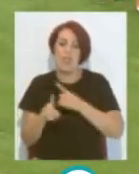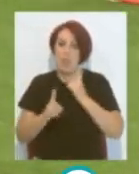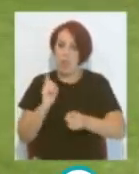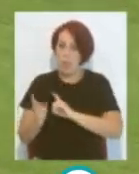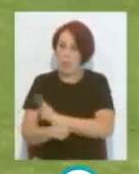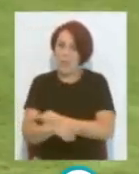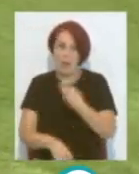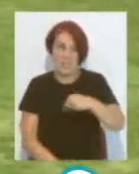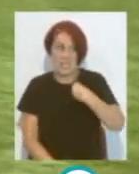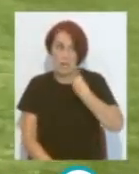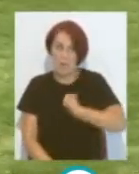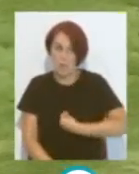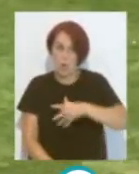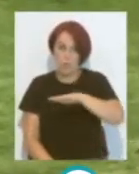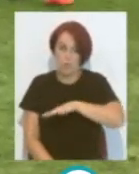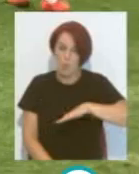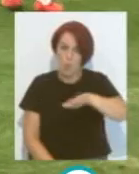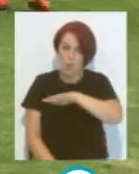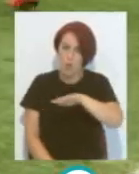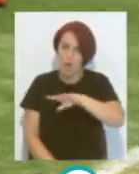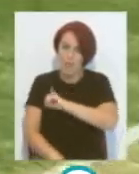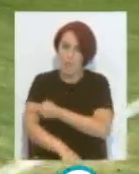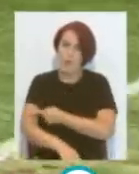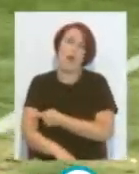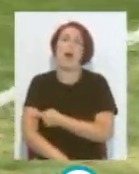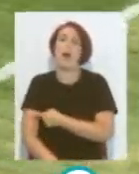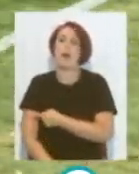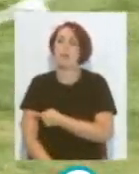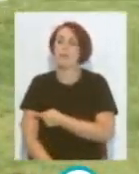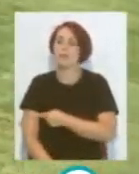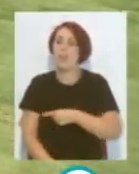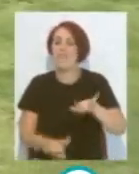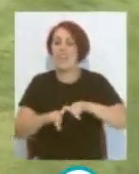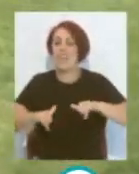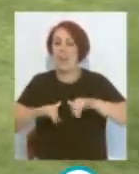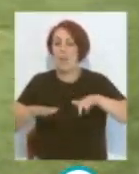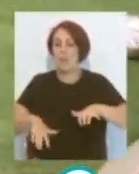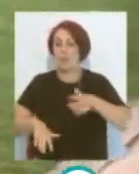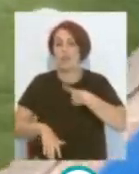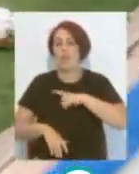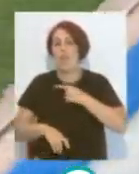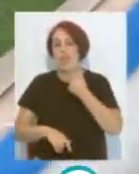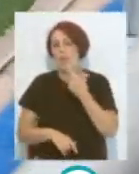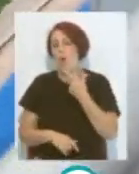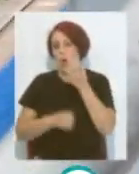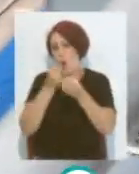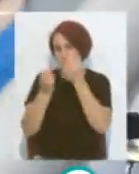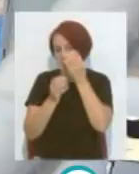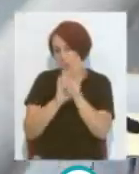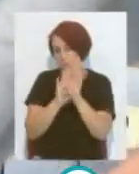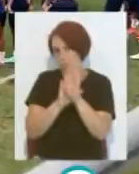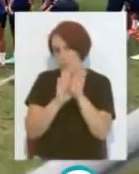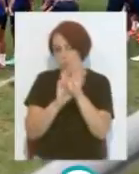Estaba esta mañana En instalaciones deportivas De Bueno La Bahía de Cádiz Y Seguimos ahí Diciéndole Rosal Porque